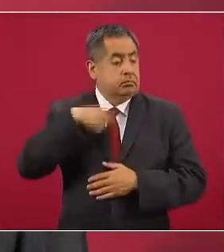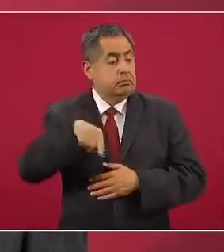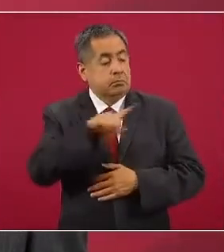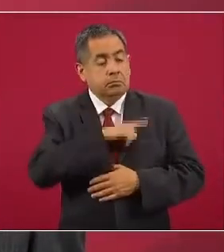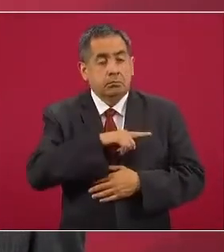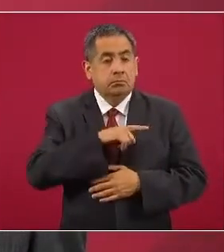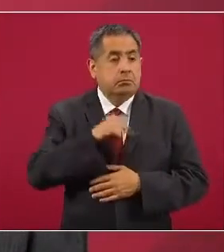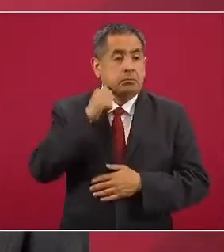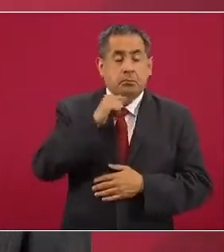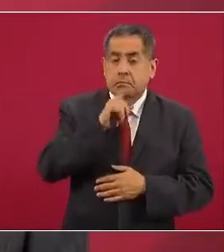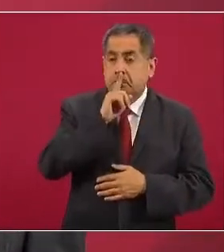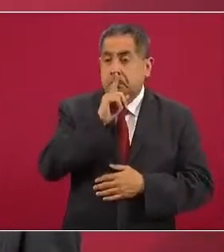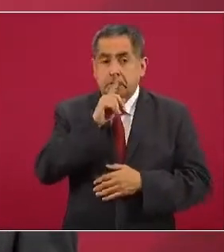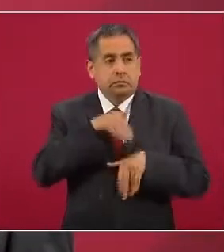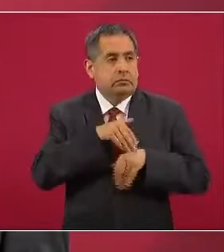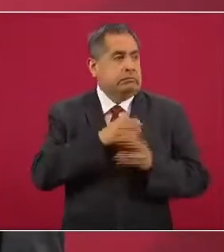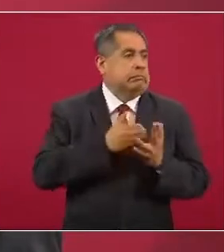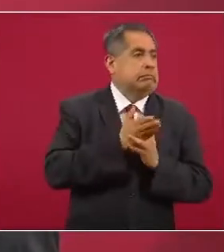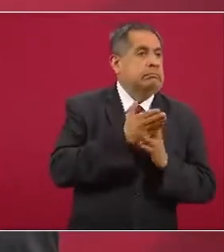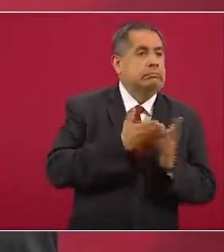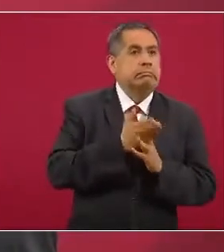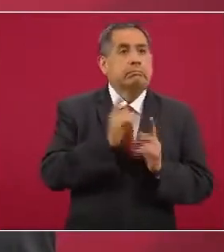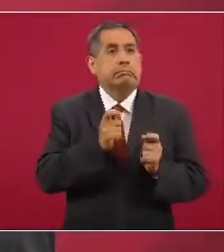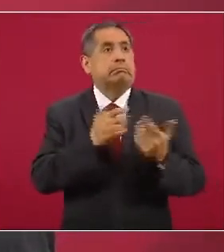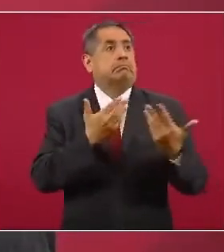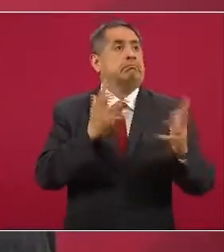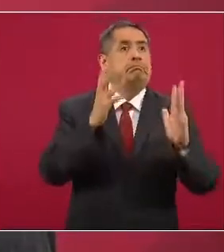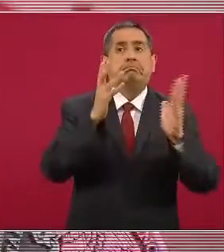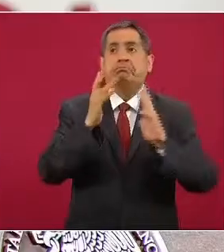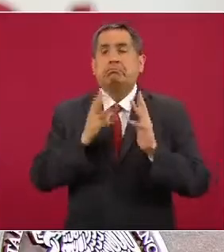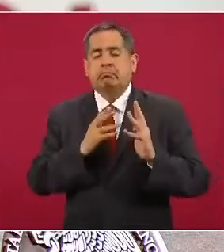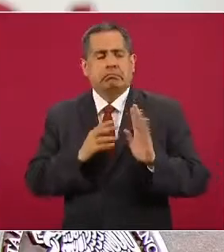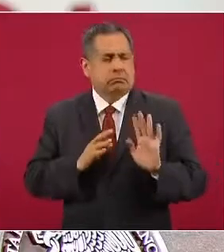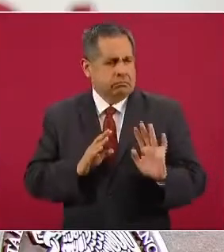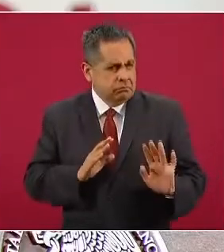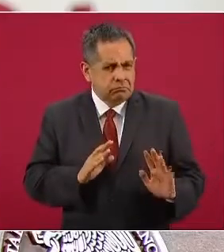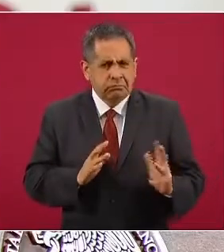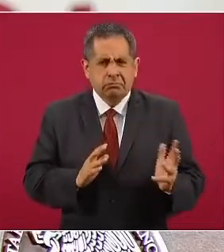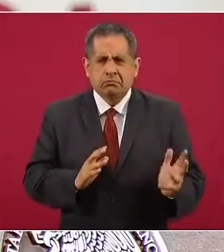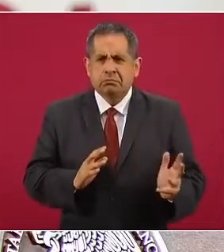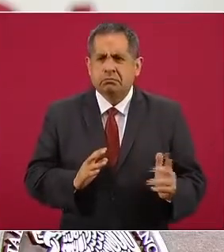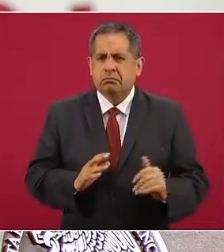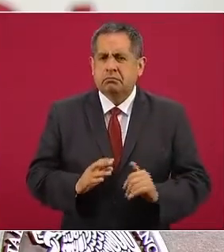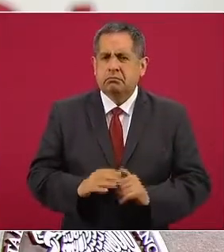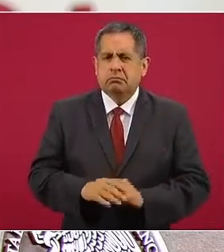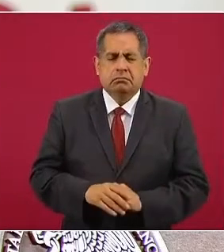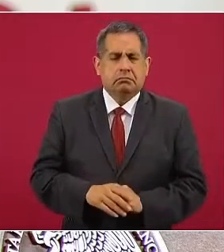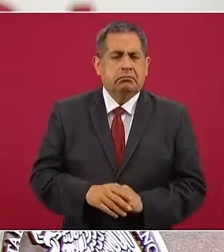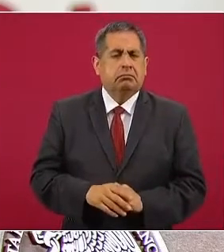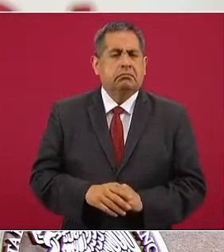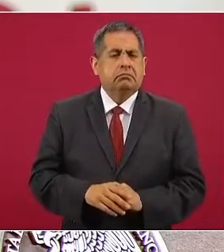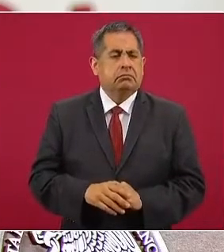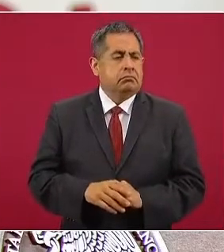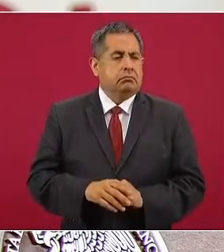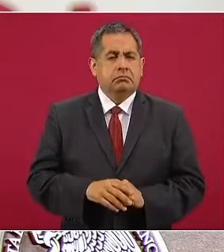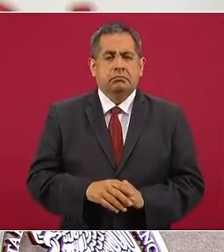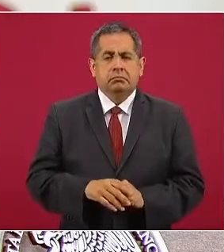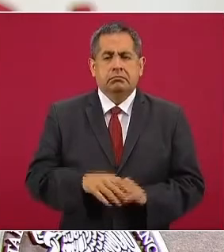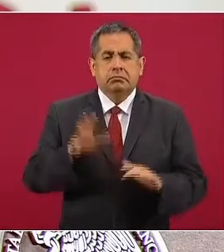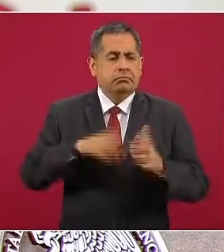muy entrometidos, a veces